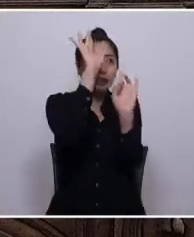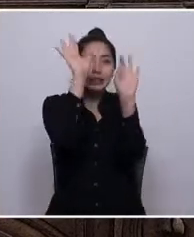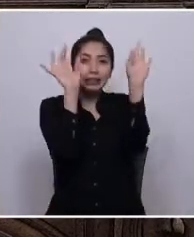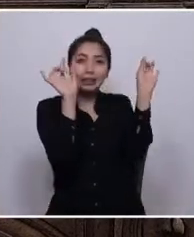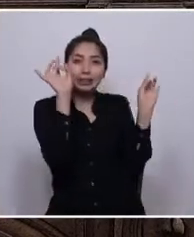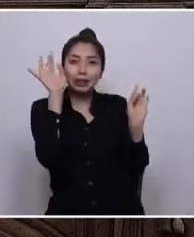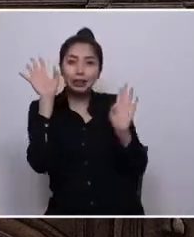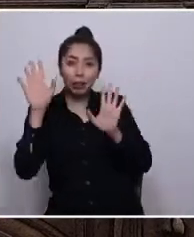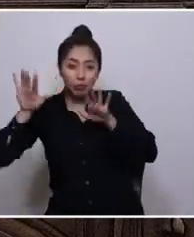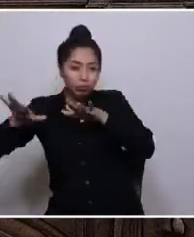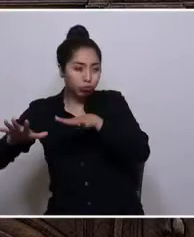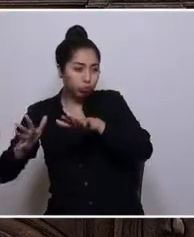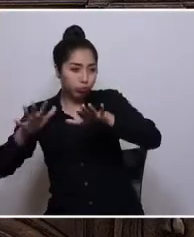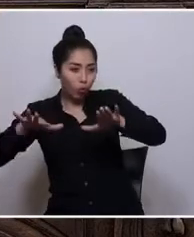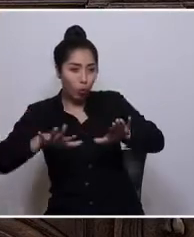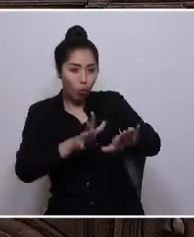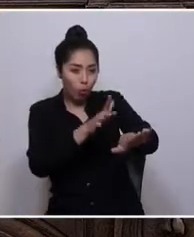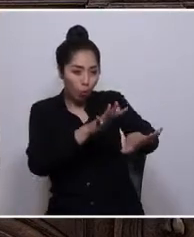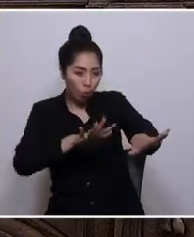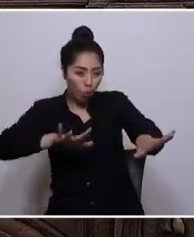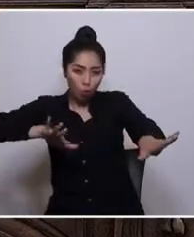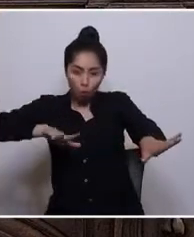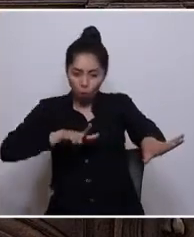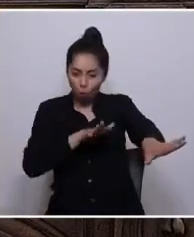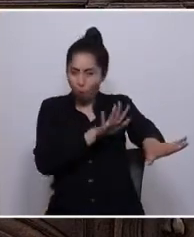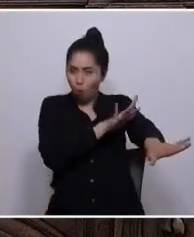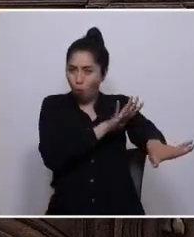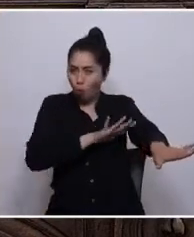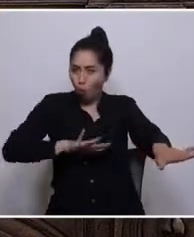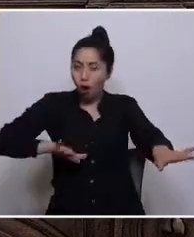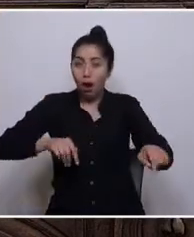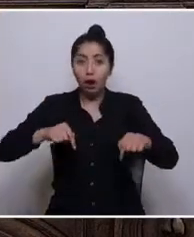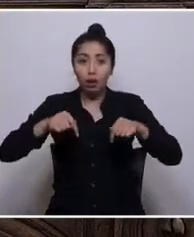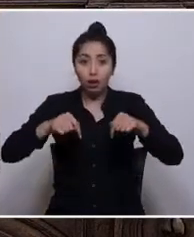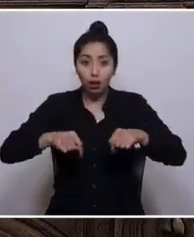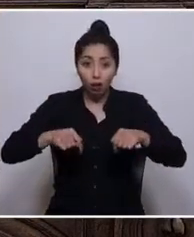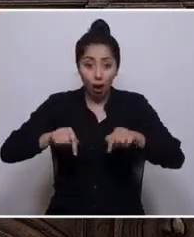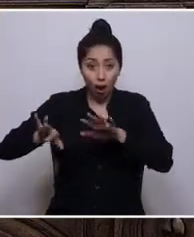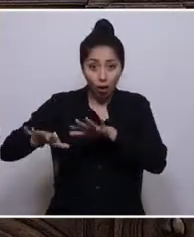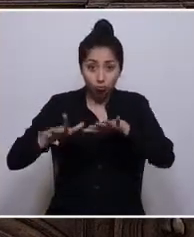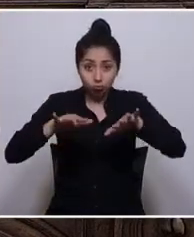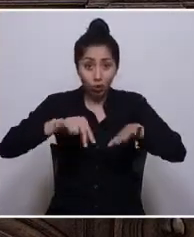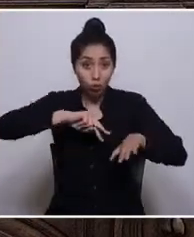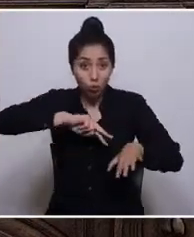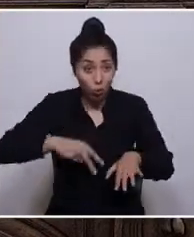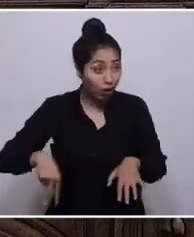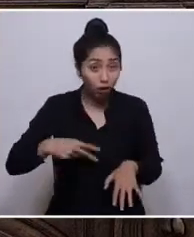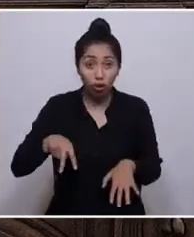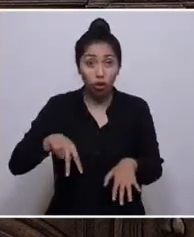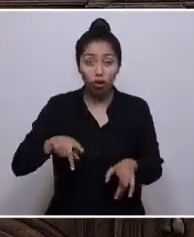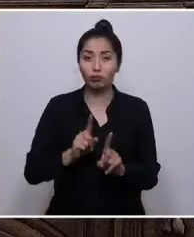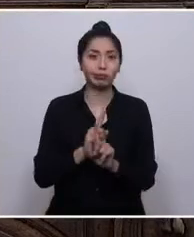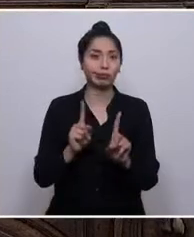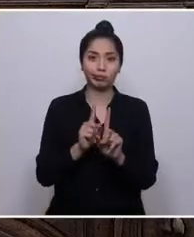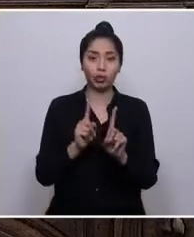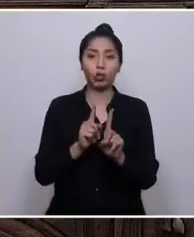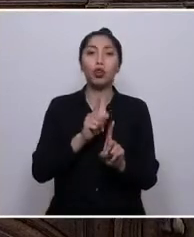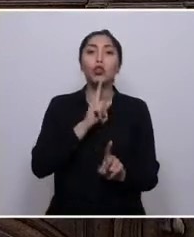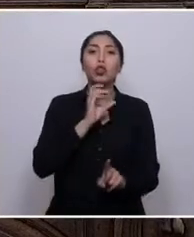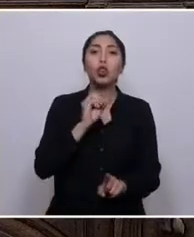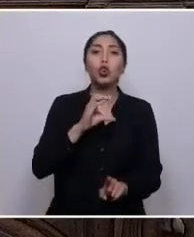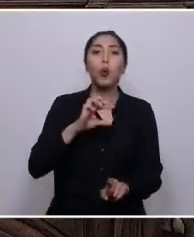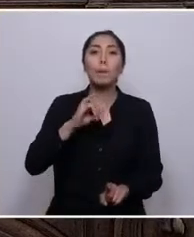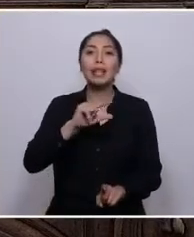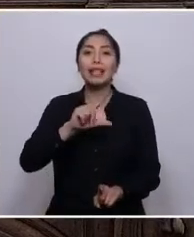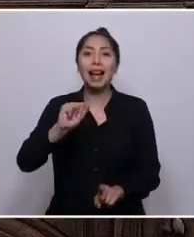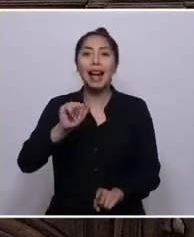puertos con el imponente océano pacífico que hoy tampoco es nuestro y que entre Tocopilla e Iquique recibe